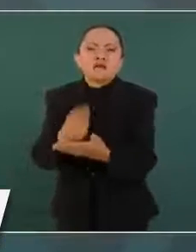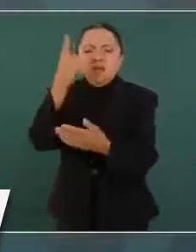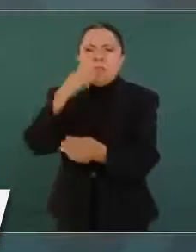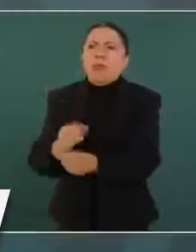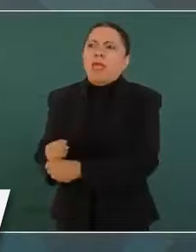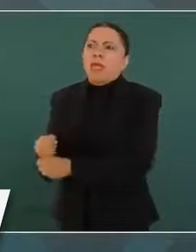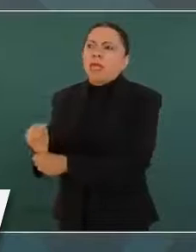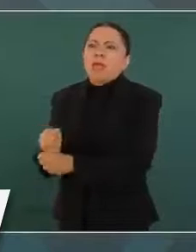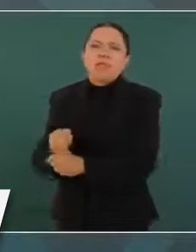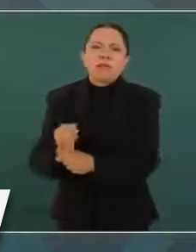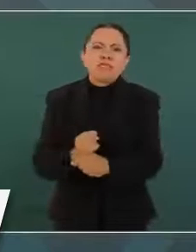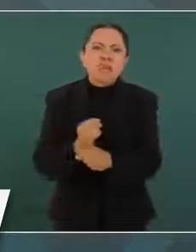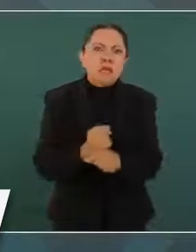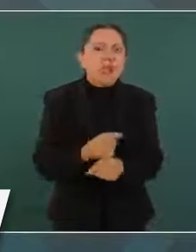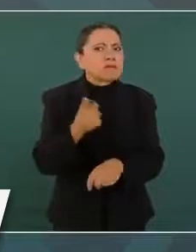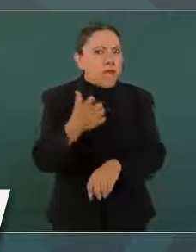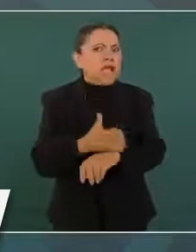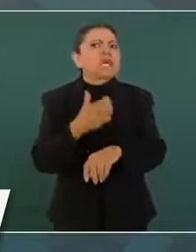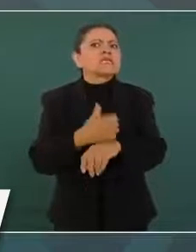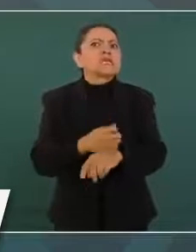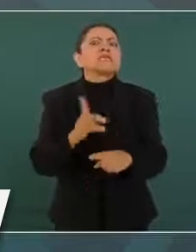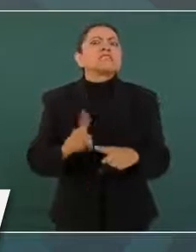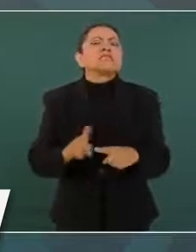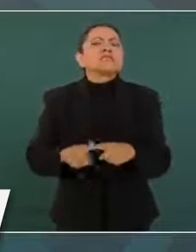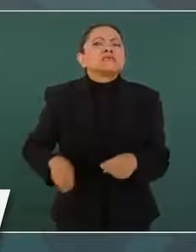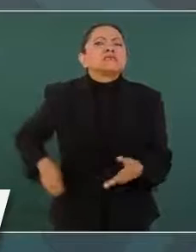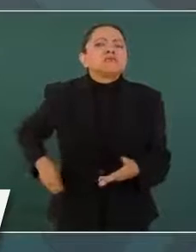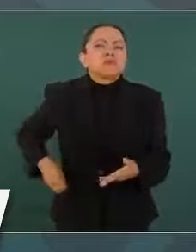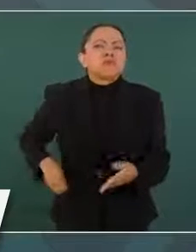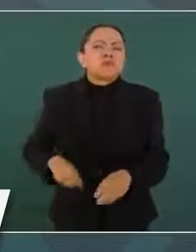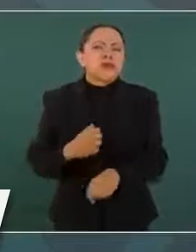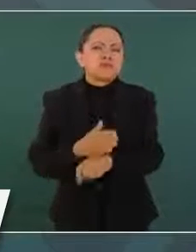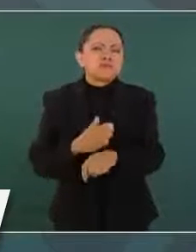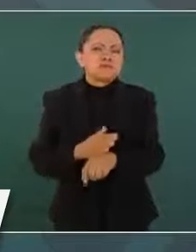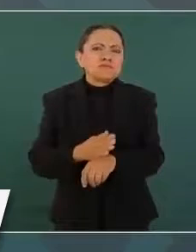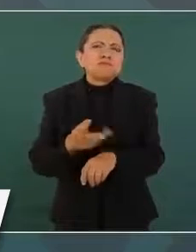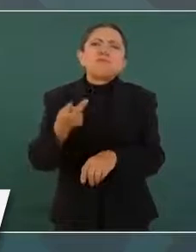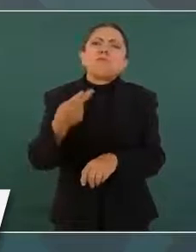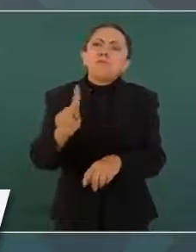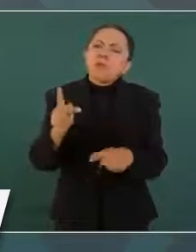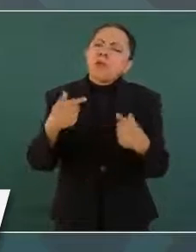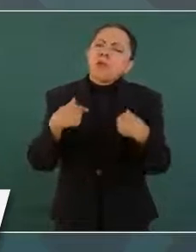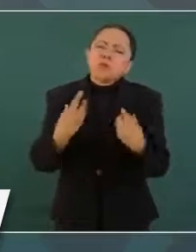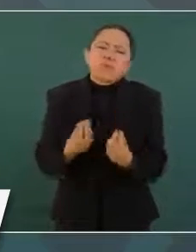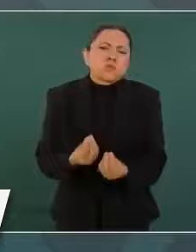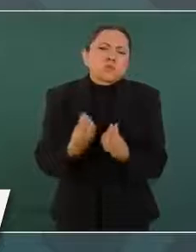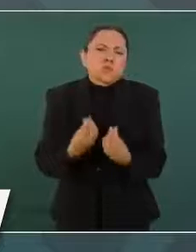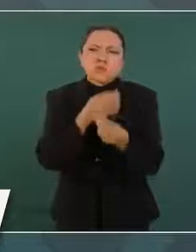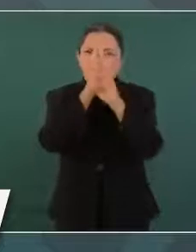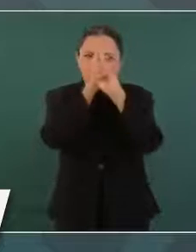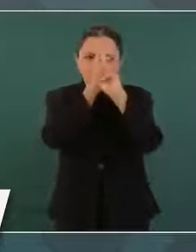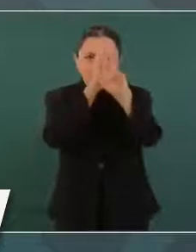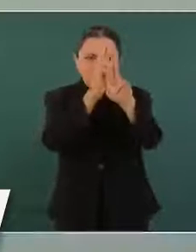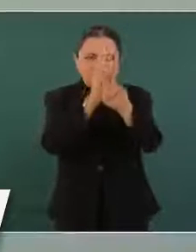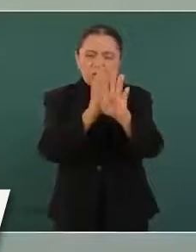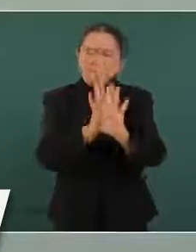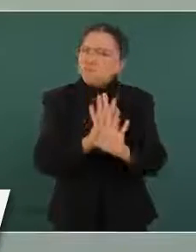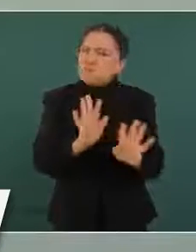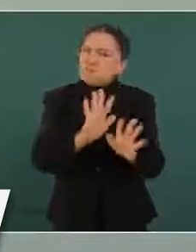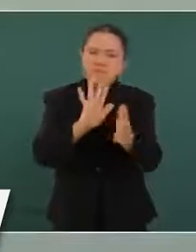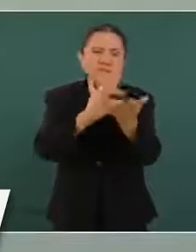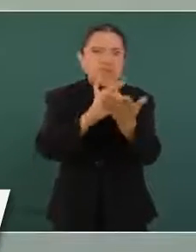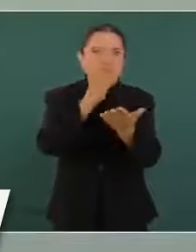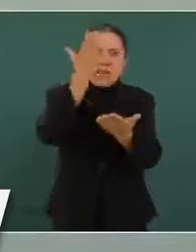casos y a castigar a los responsables. De manera muy respetuosa le agradecimos su